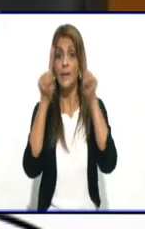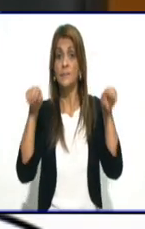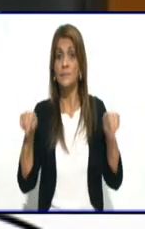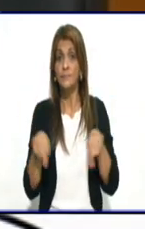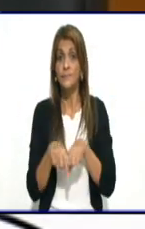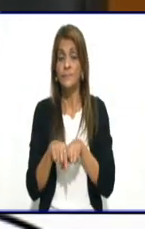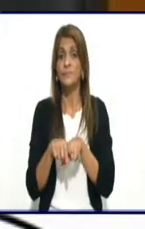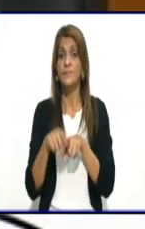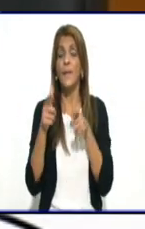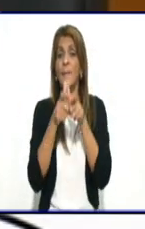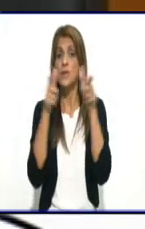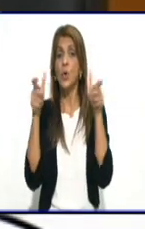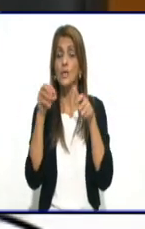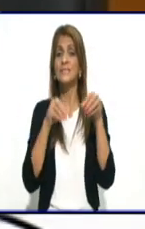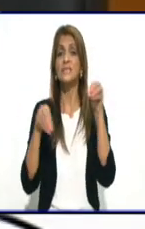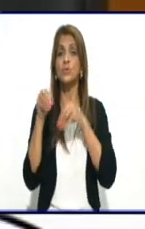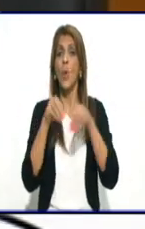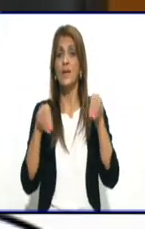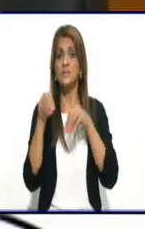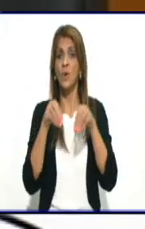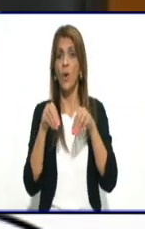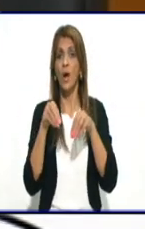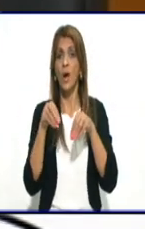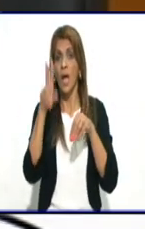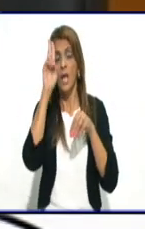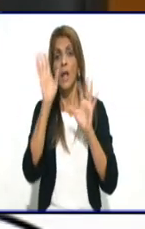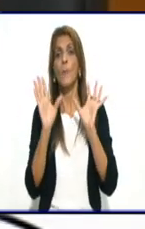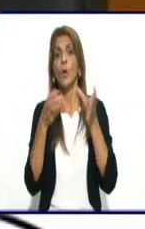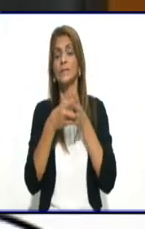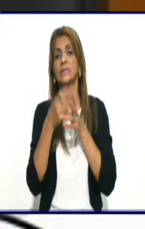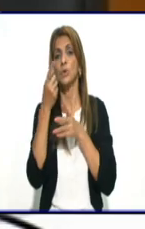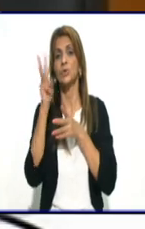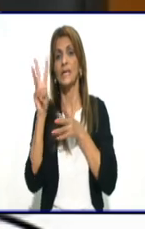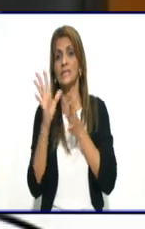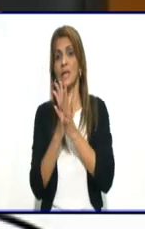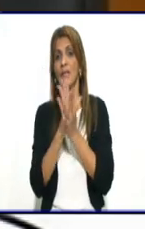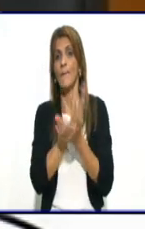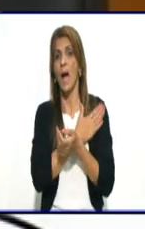situación en estos momentos en el policlínico 13 de marzo.